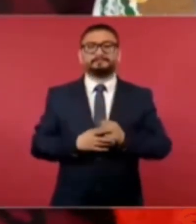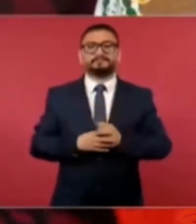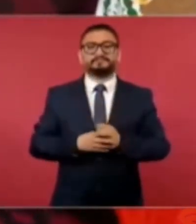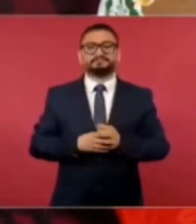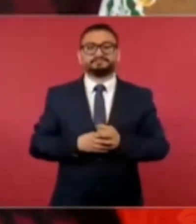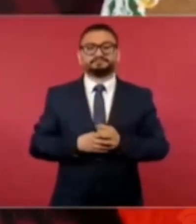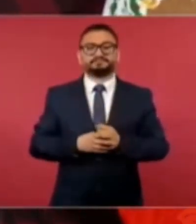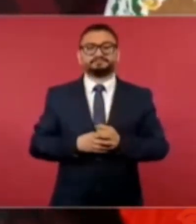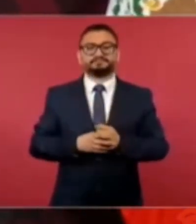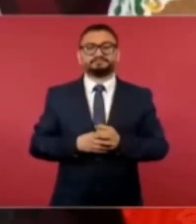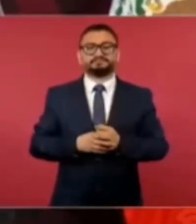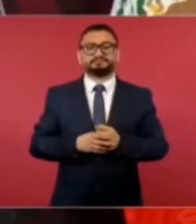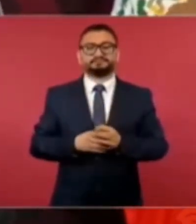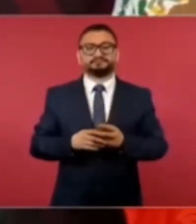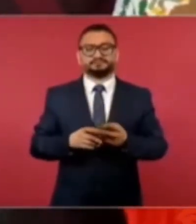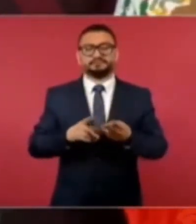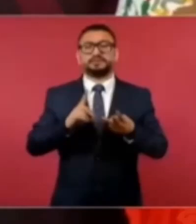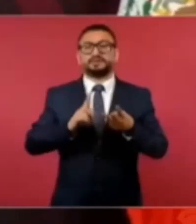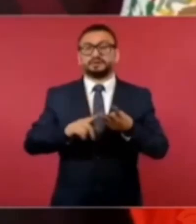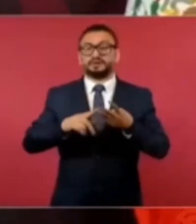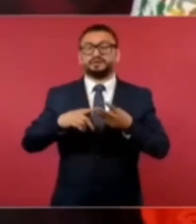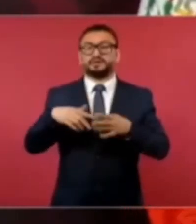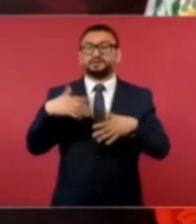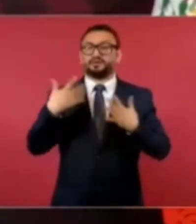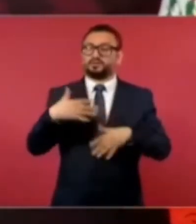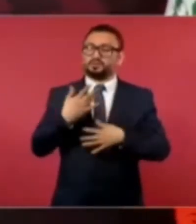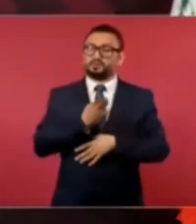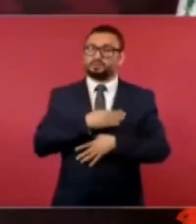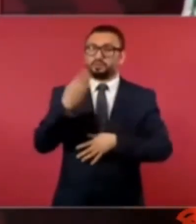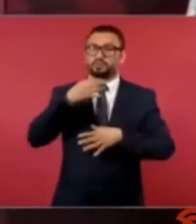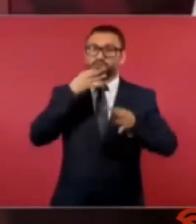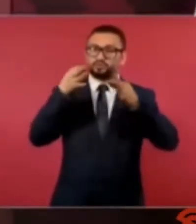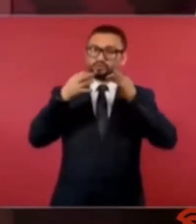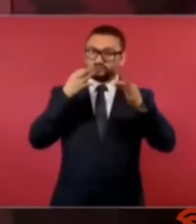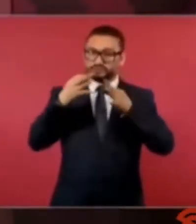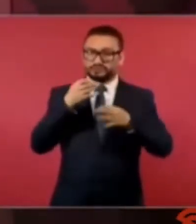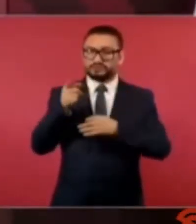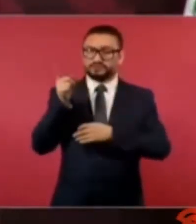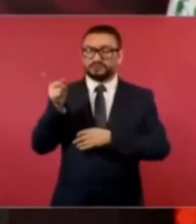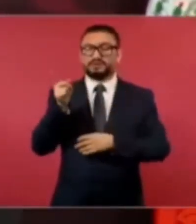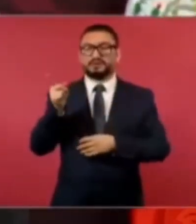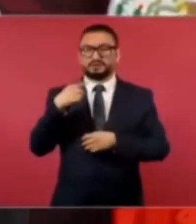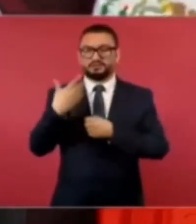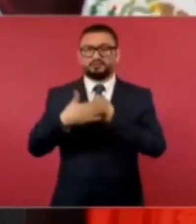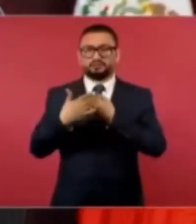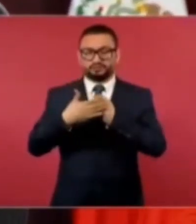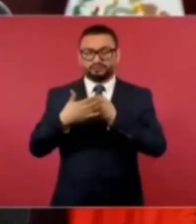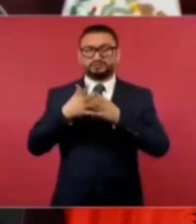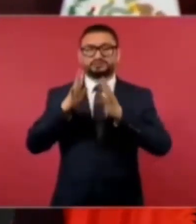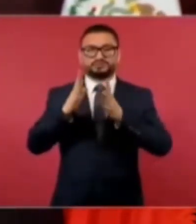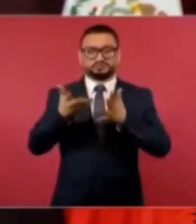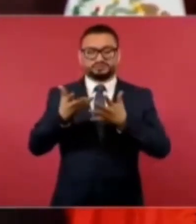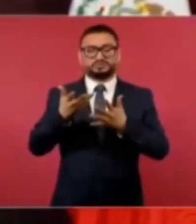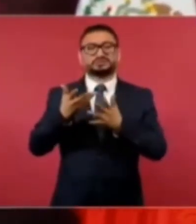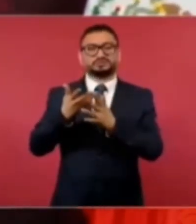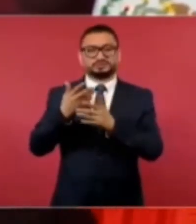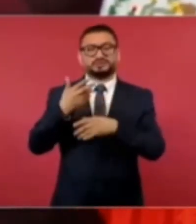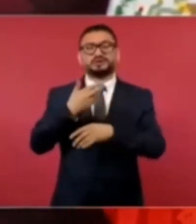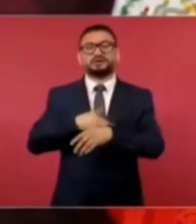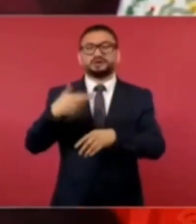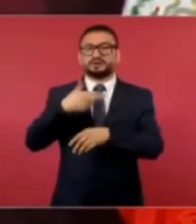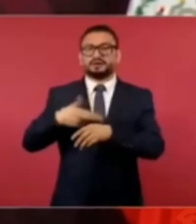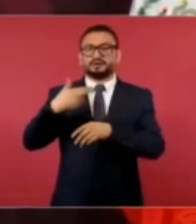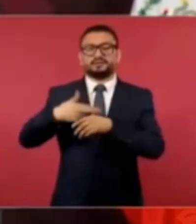Es muy buena la noticia de que van a regularizarse familias